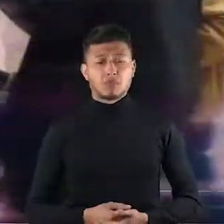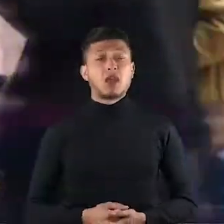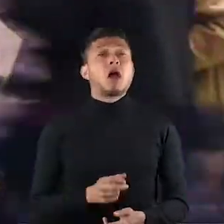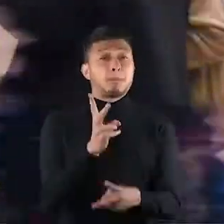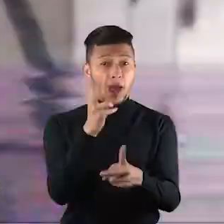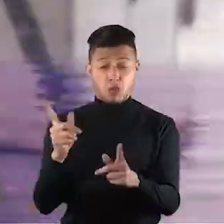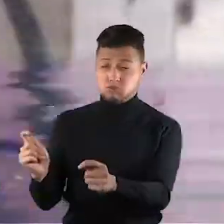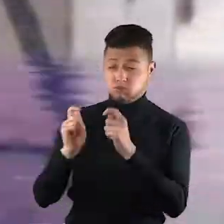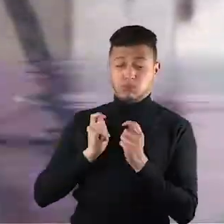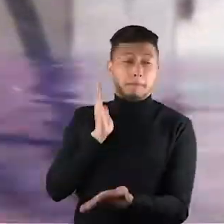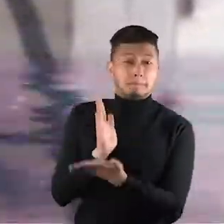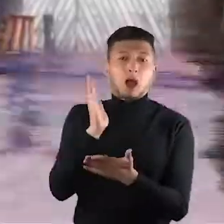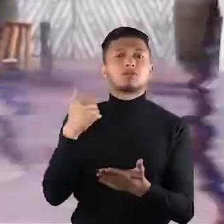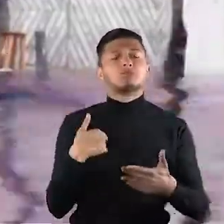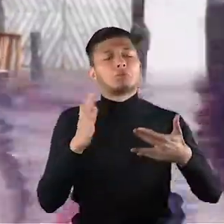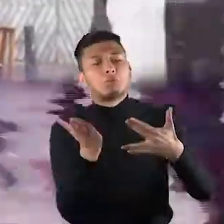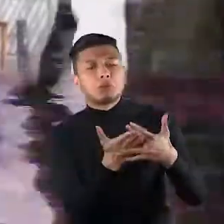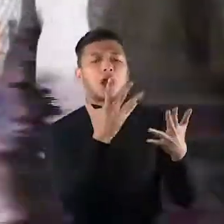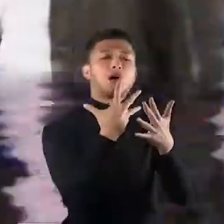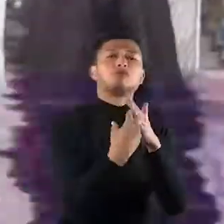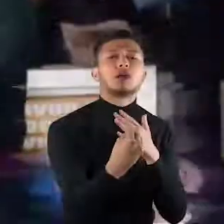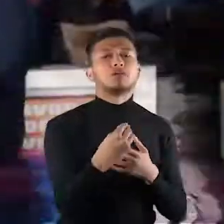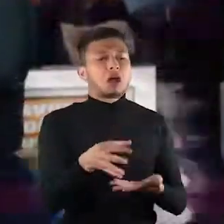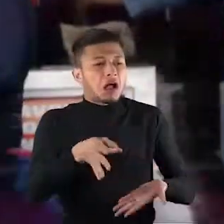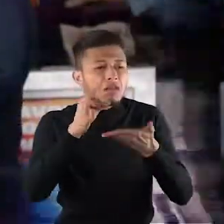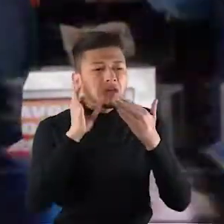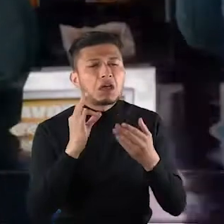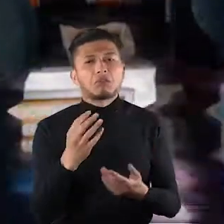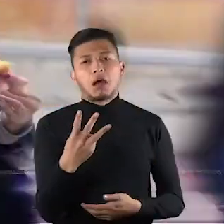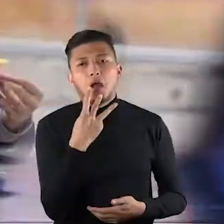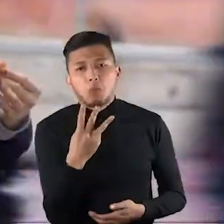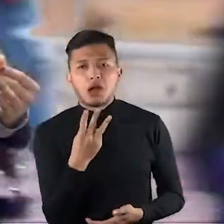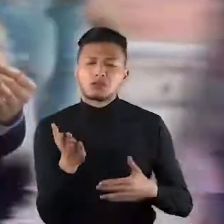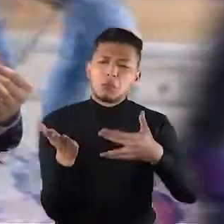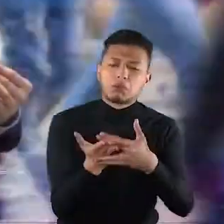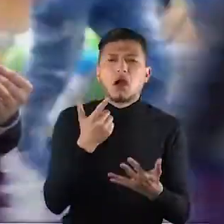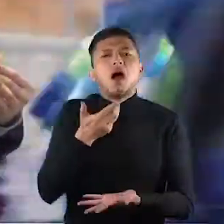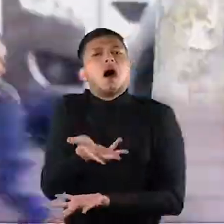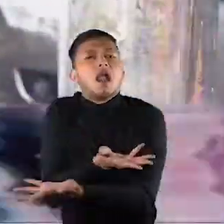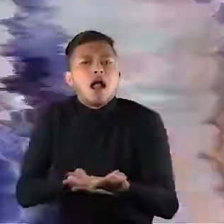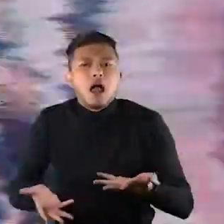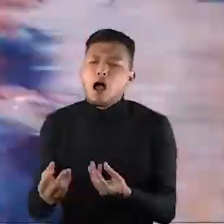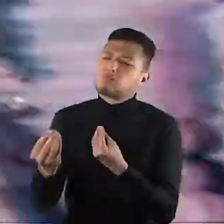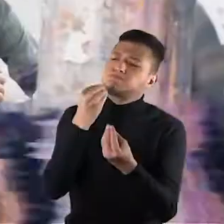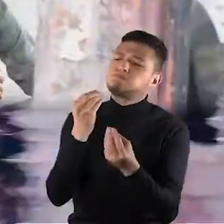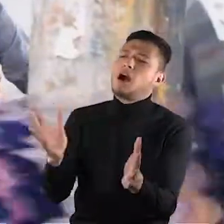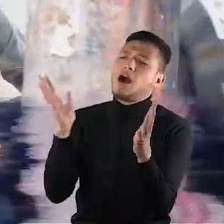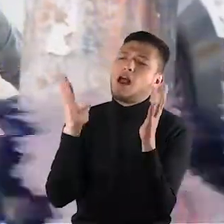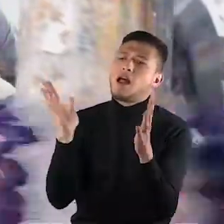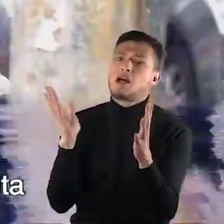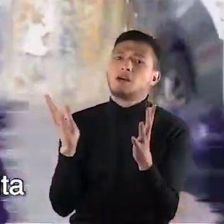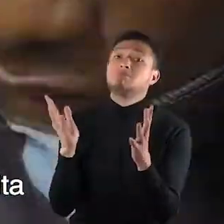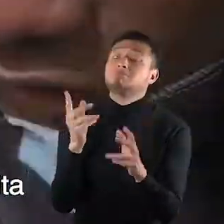riesgo de contagio es cuando nos relajamos para tomar café, a la hora del mecato o del almuerzo, cuando se comparte y se conversa.